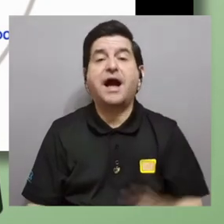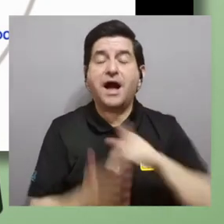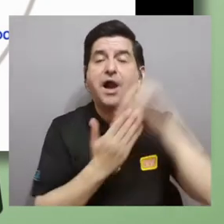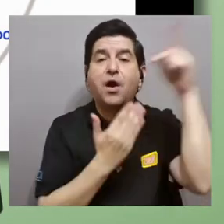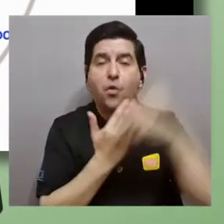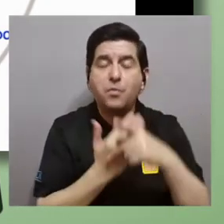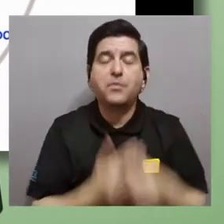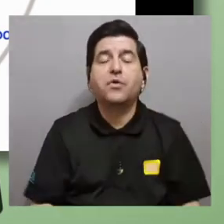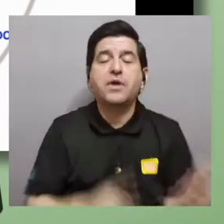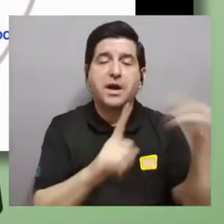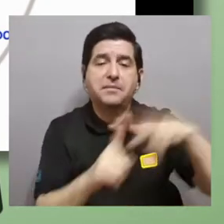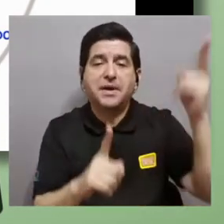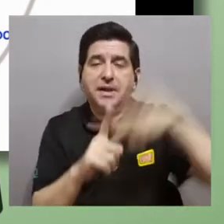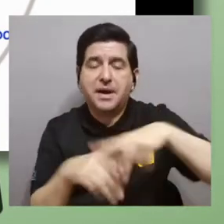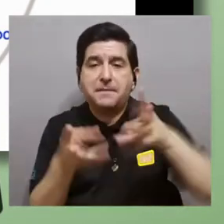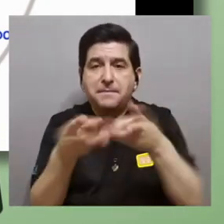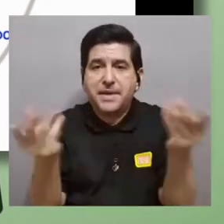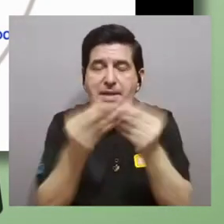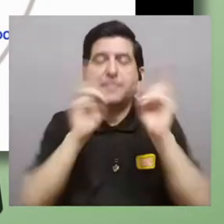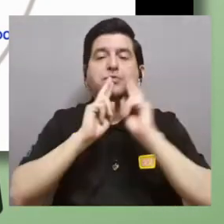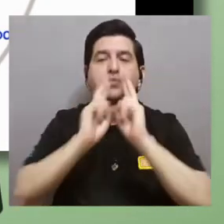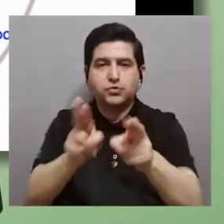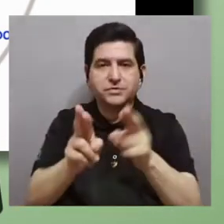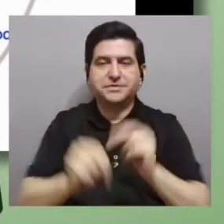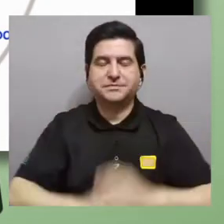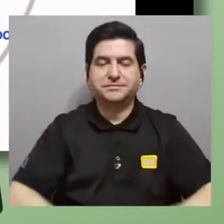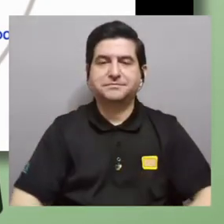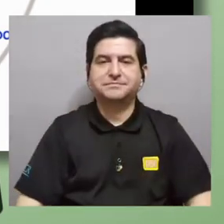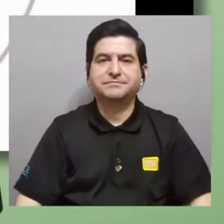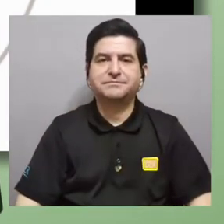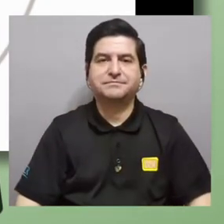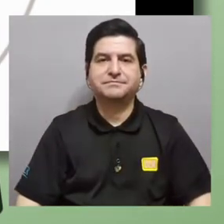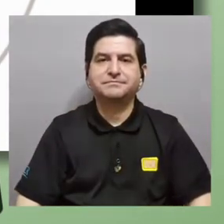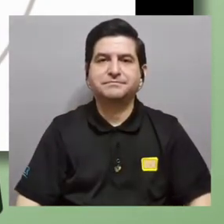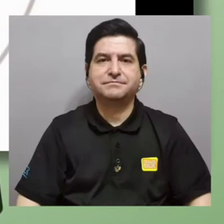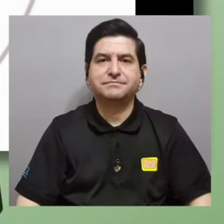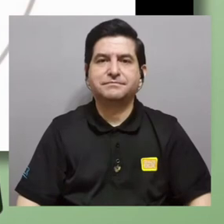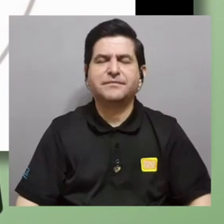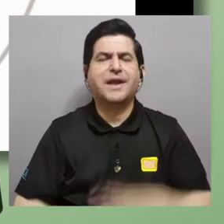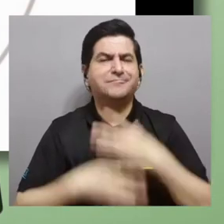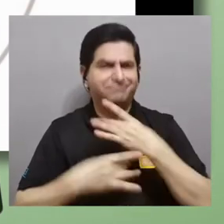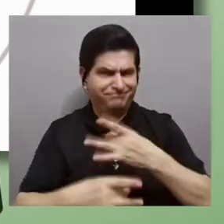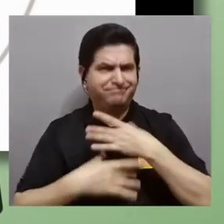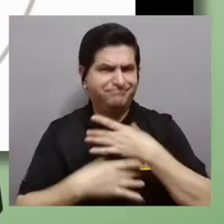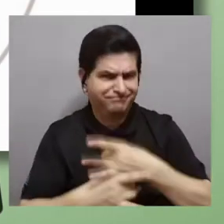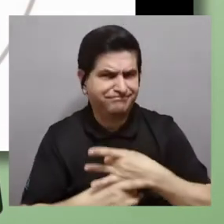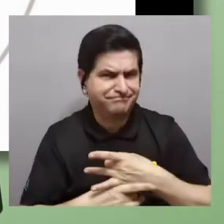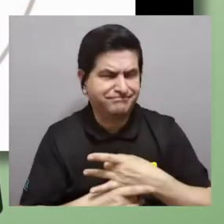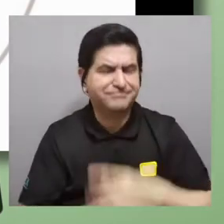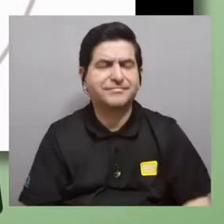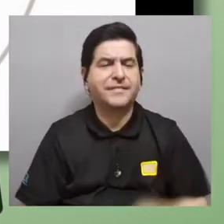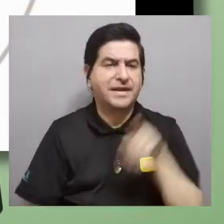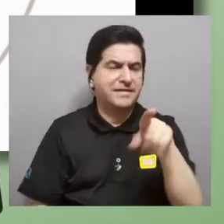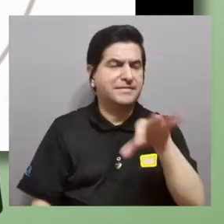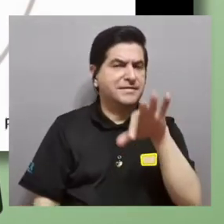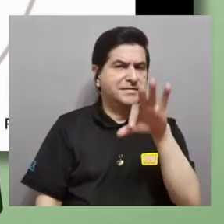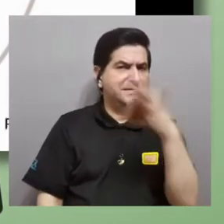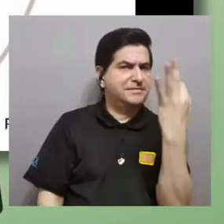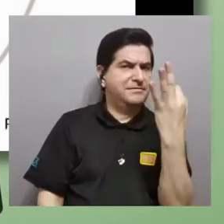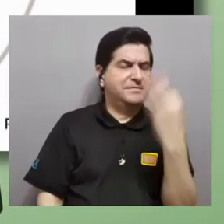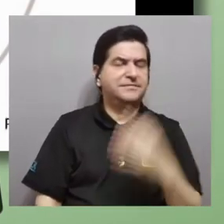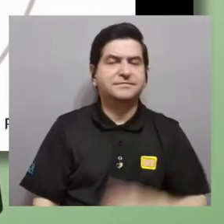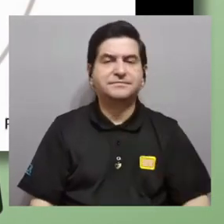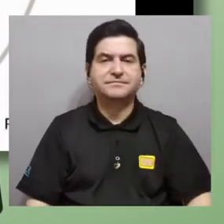programas que corren y producen los resultados lo interesante con esto